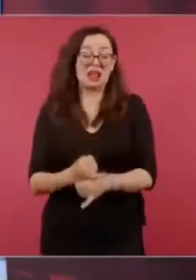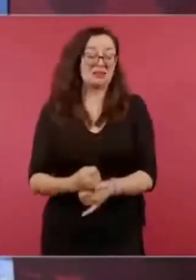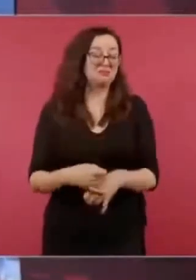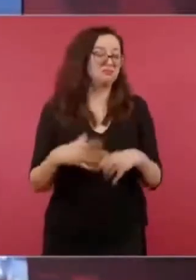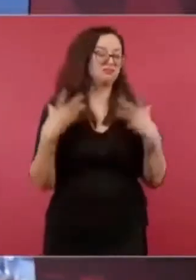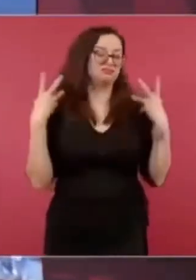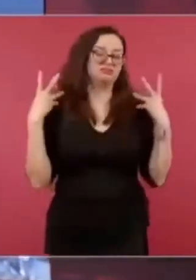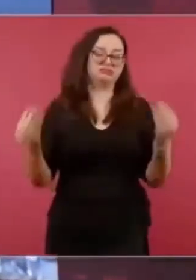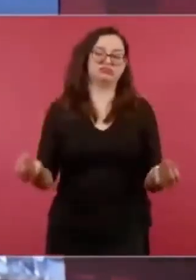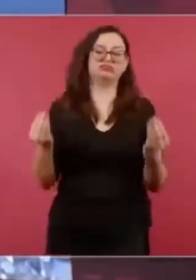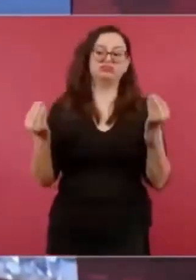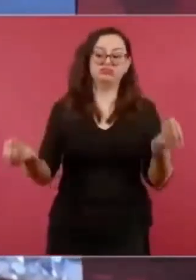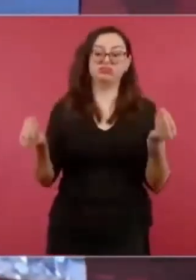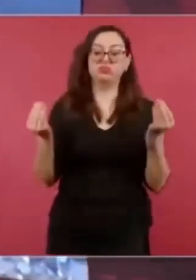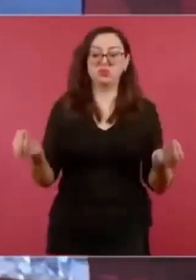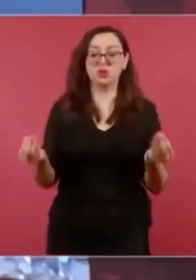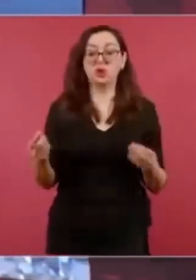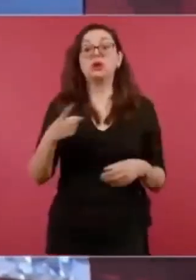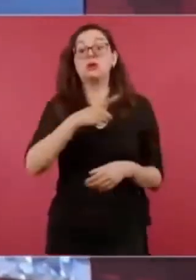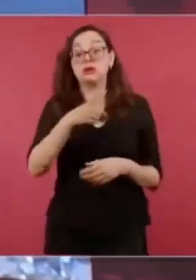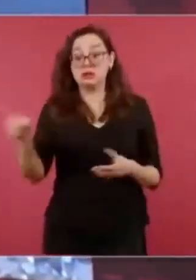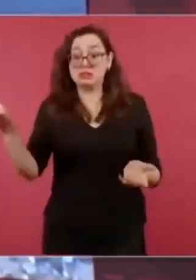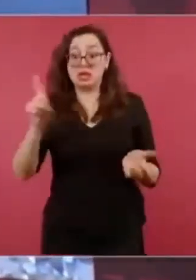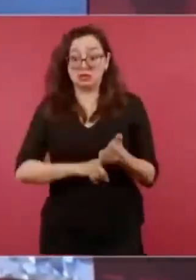pero muy bien de eso.